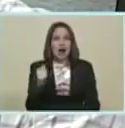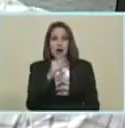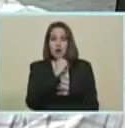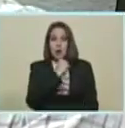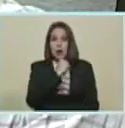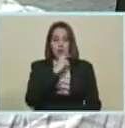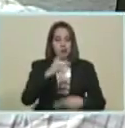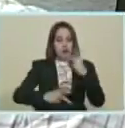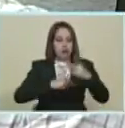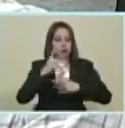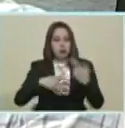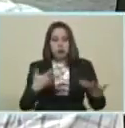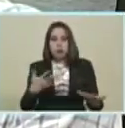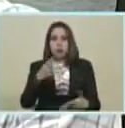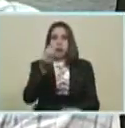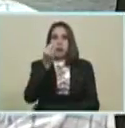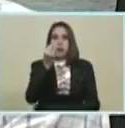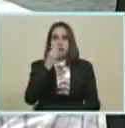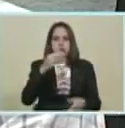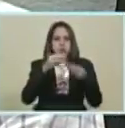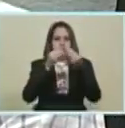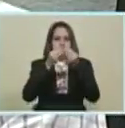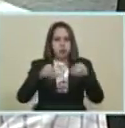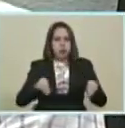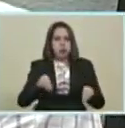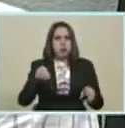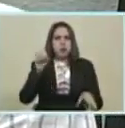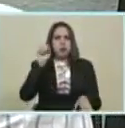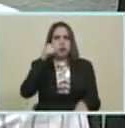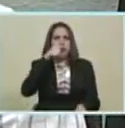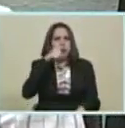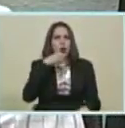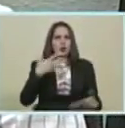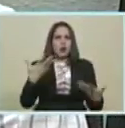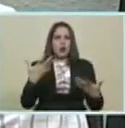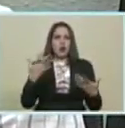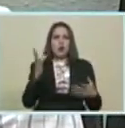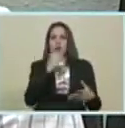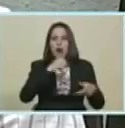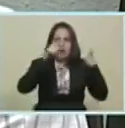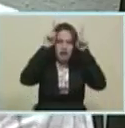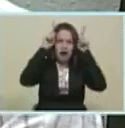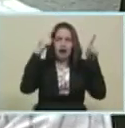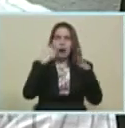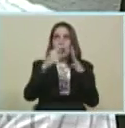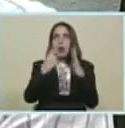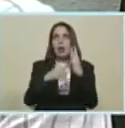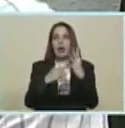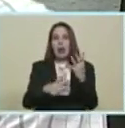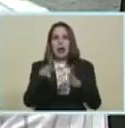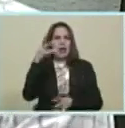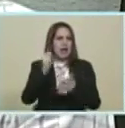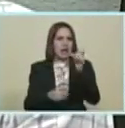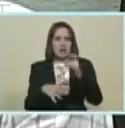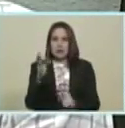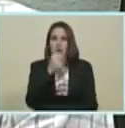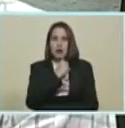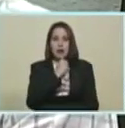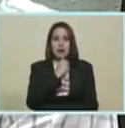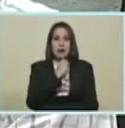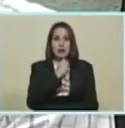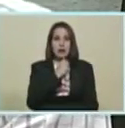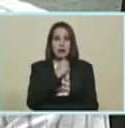producimos Pollo No tenemos huevo No tenemos gallina No tenemos Vaca Etcétera No tenemos leche